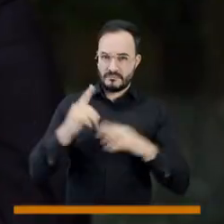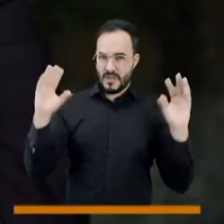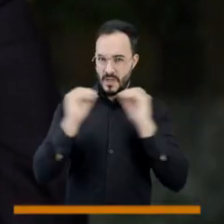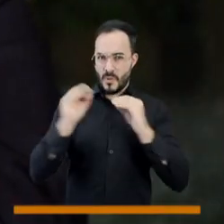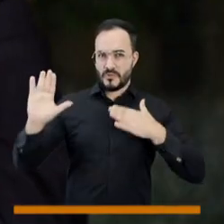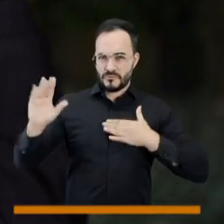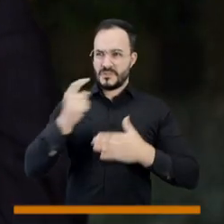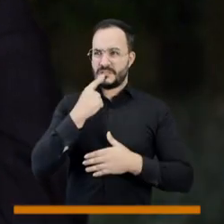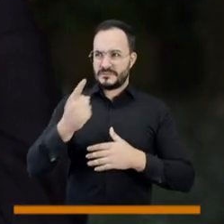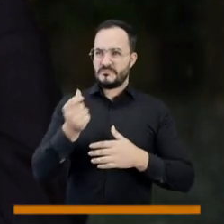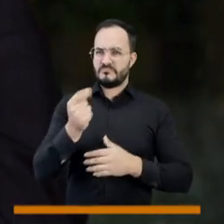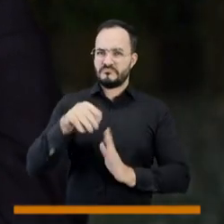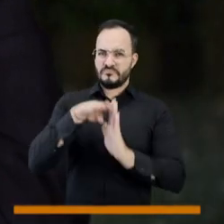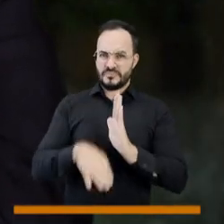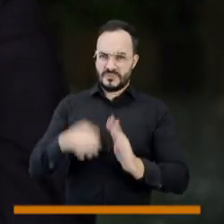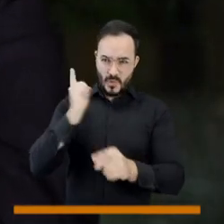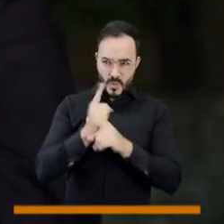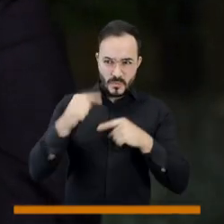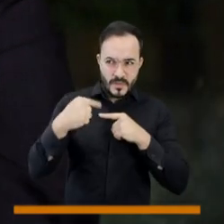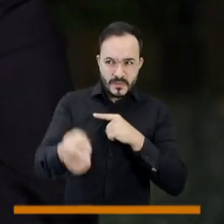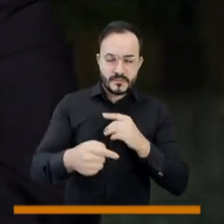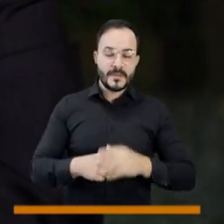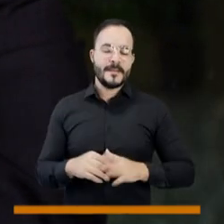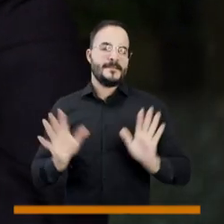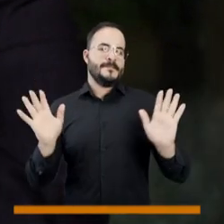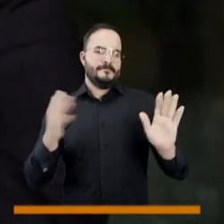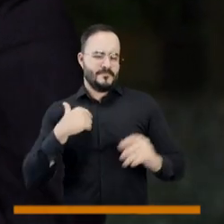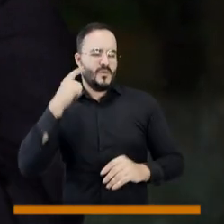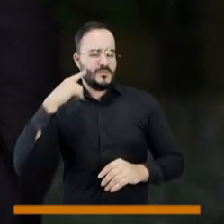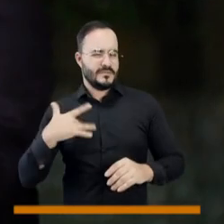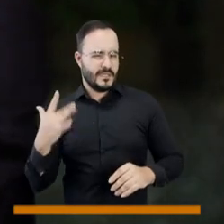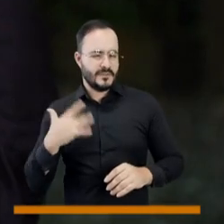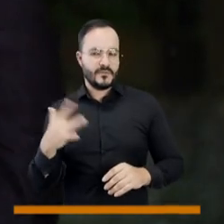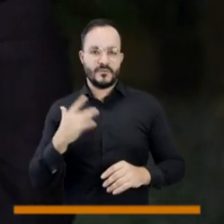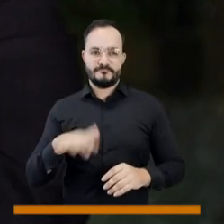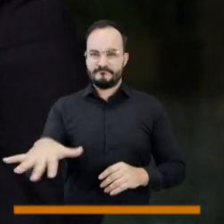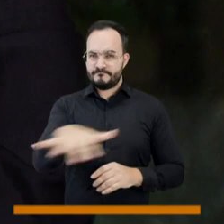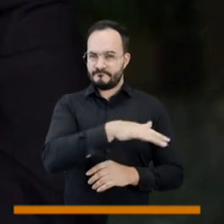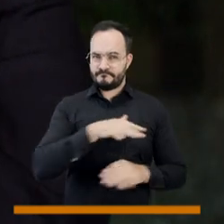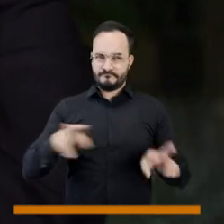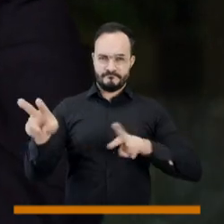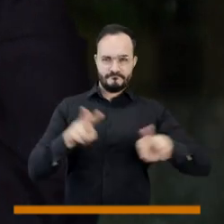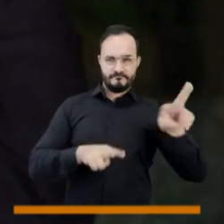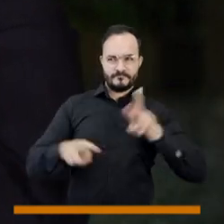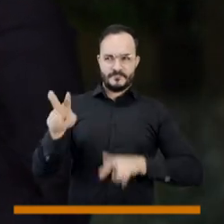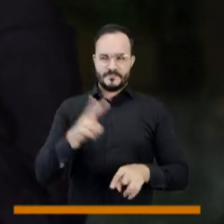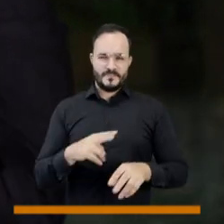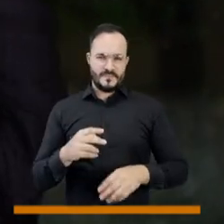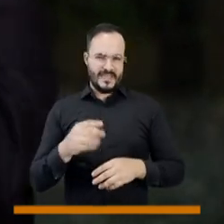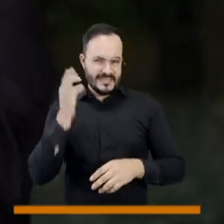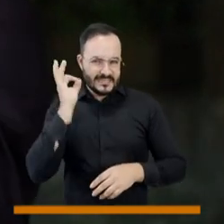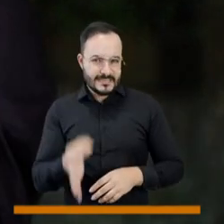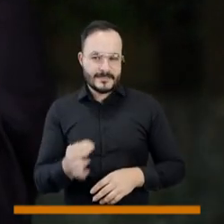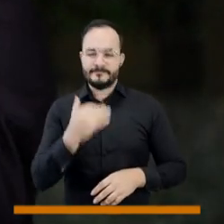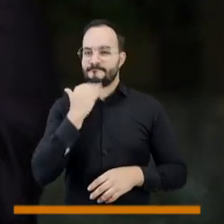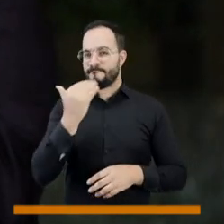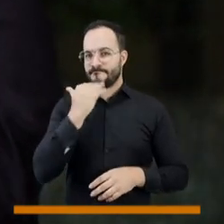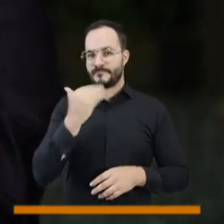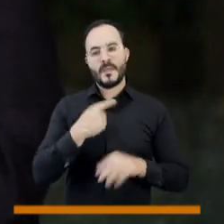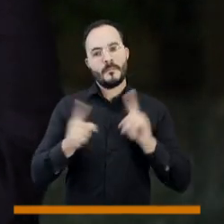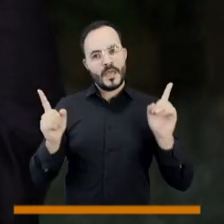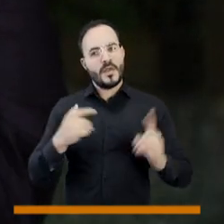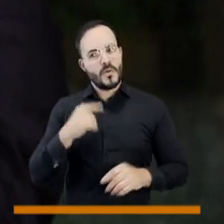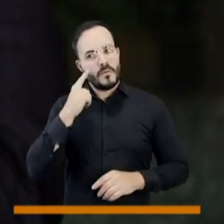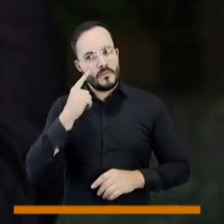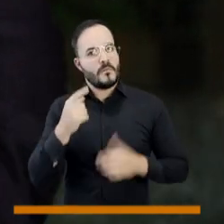preguntábamos previamente a nuestro concejal? Yo creo que es todavía muy temprano para saber hasta dónde puede llegar la cosa, pero me parece que es un buen síntoma que haya